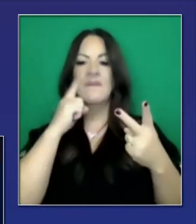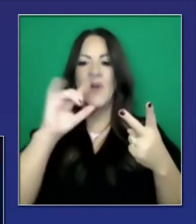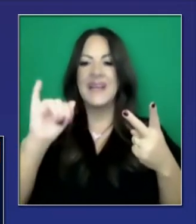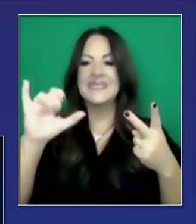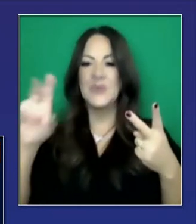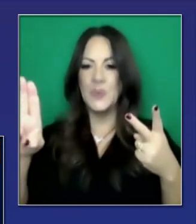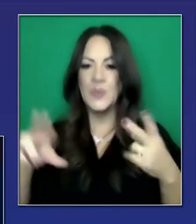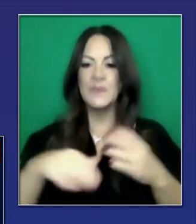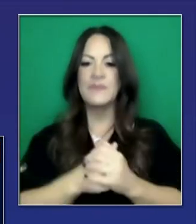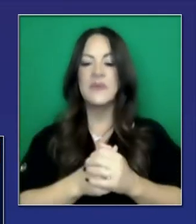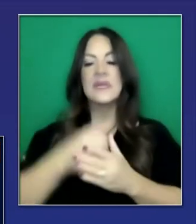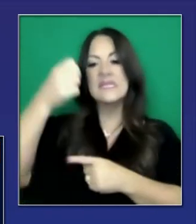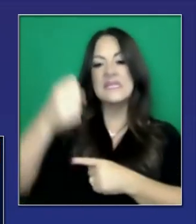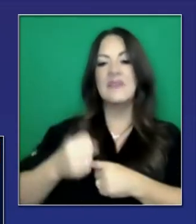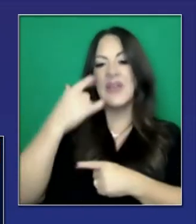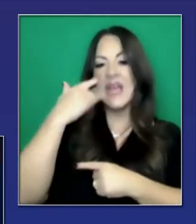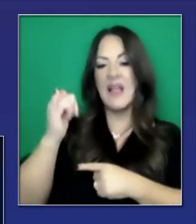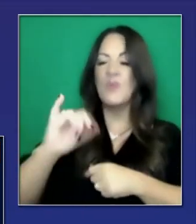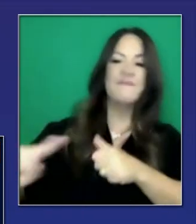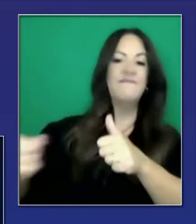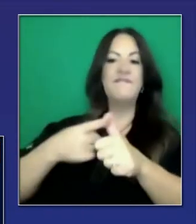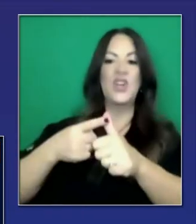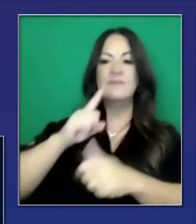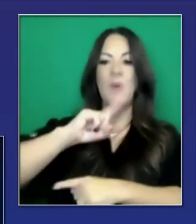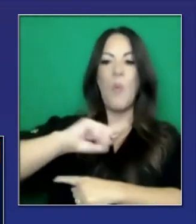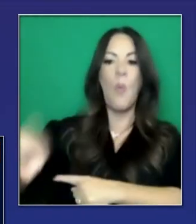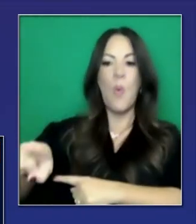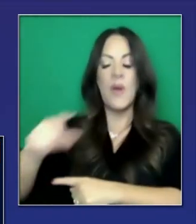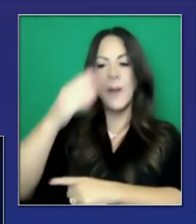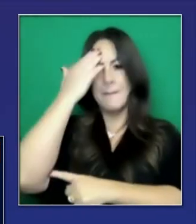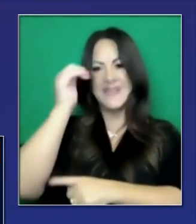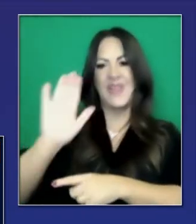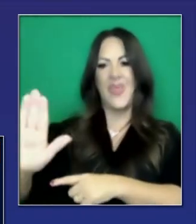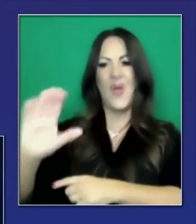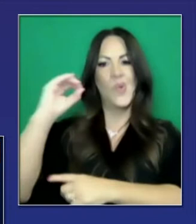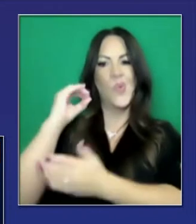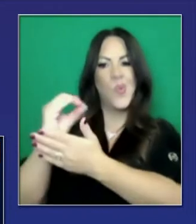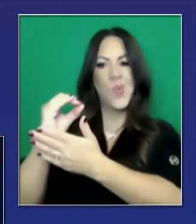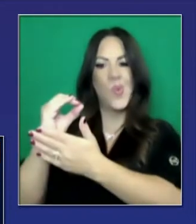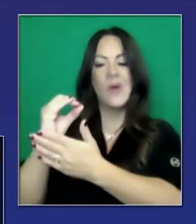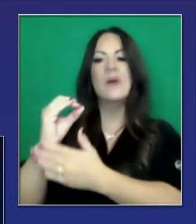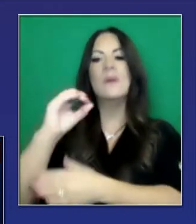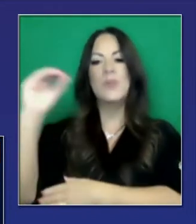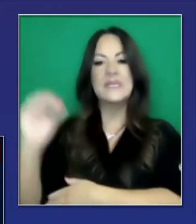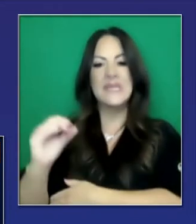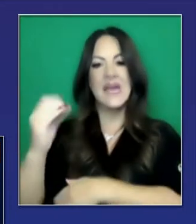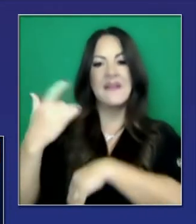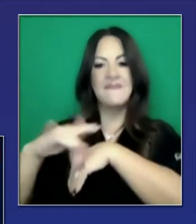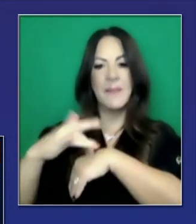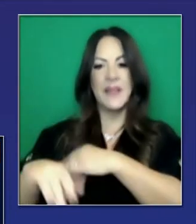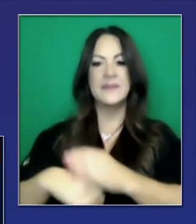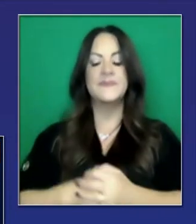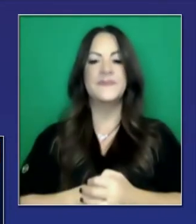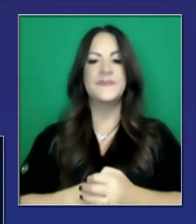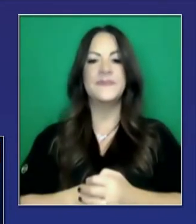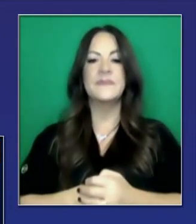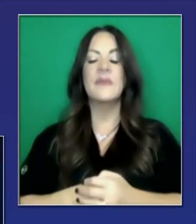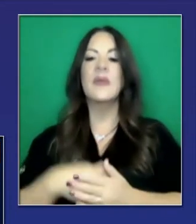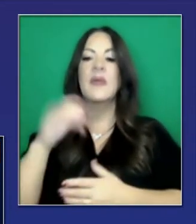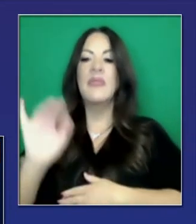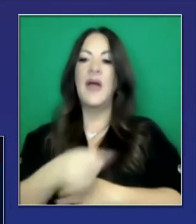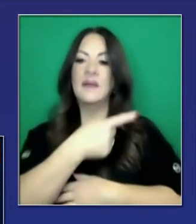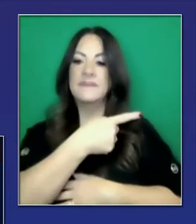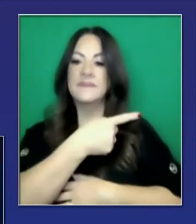han hecho la orden de primeros, la orden de quedarse. Fueron de los primeros, dadas las circunstancias.